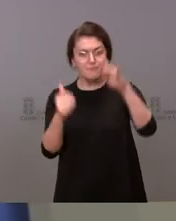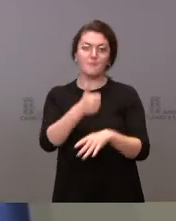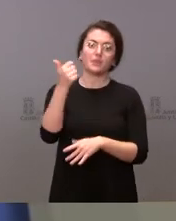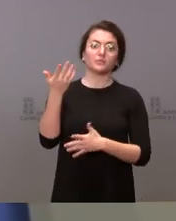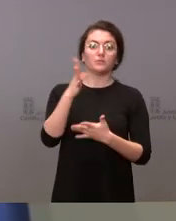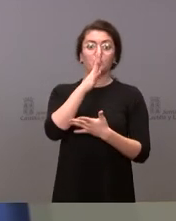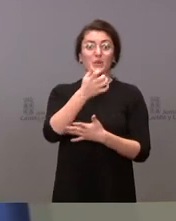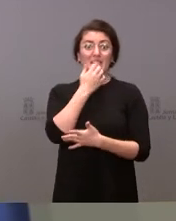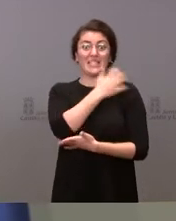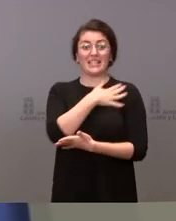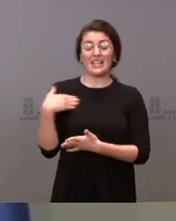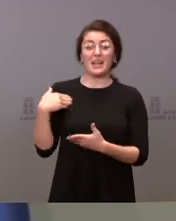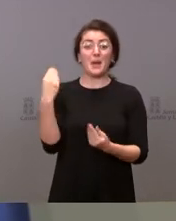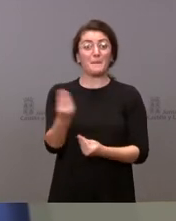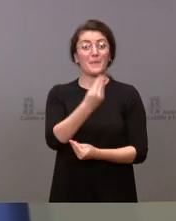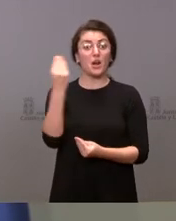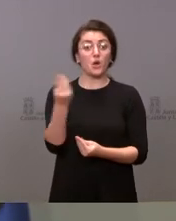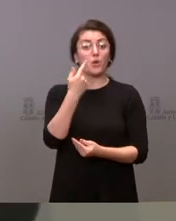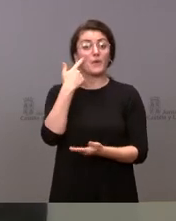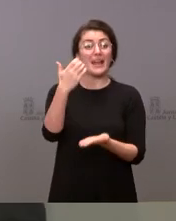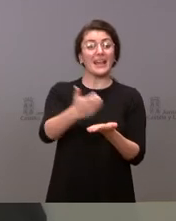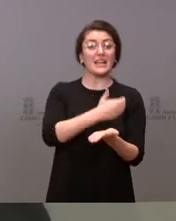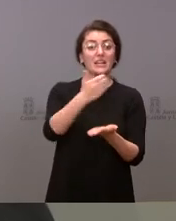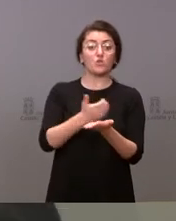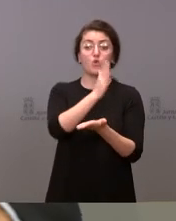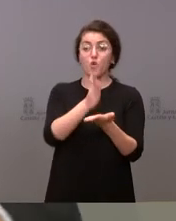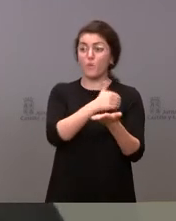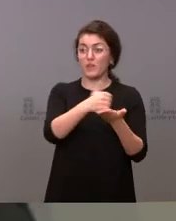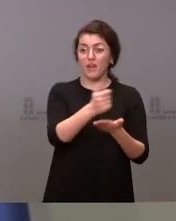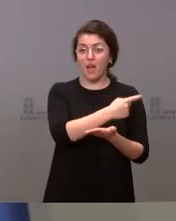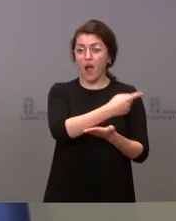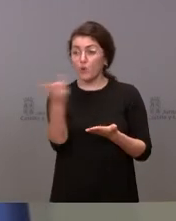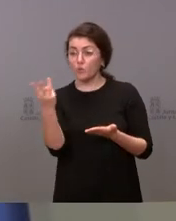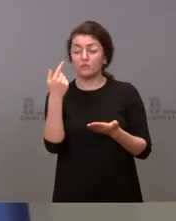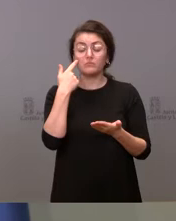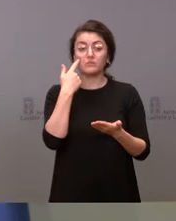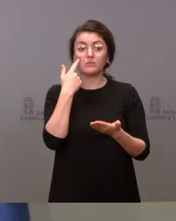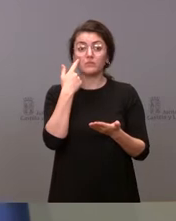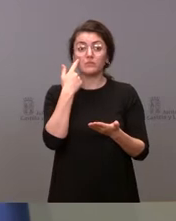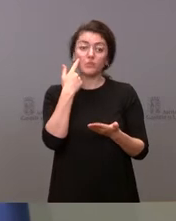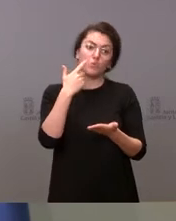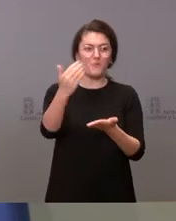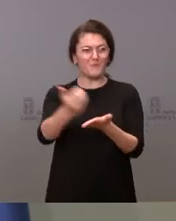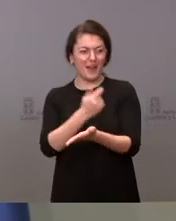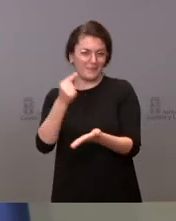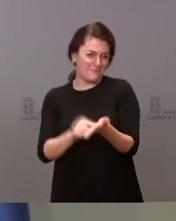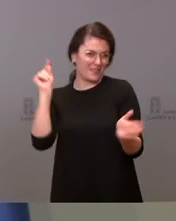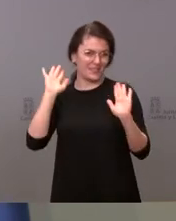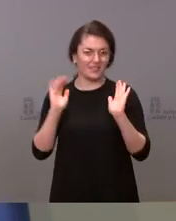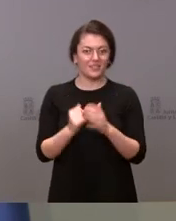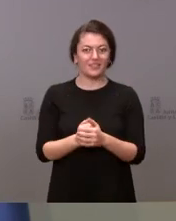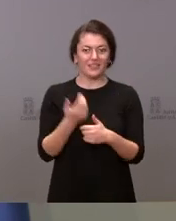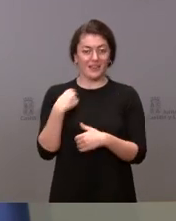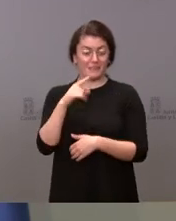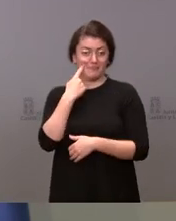quiere mejorar los ingresos de algunas comunidades lo consigue de inmediato. No tenemos nada más